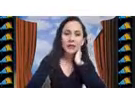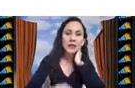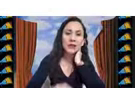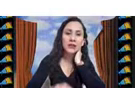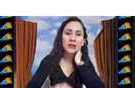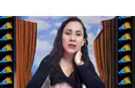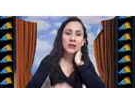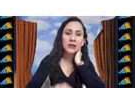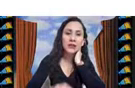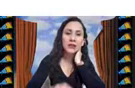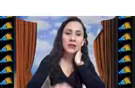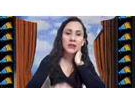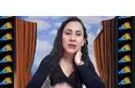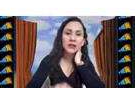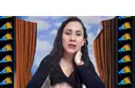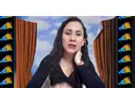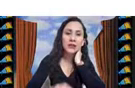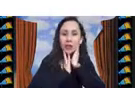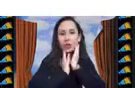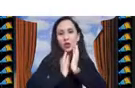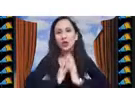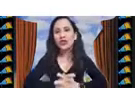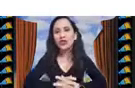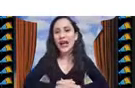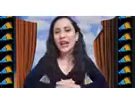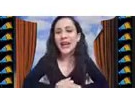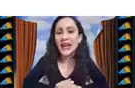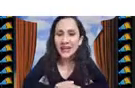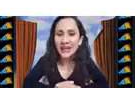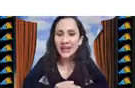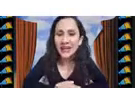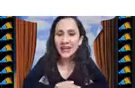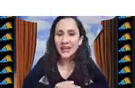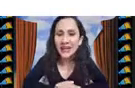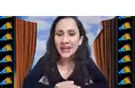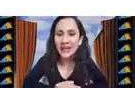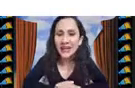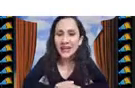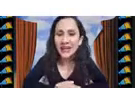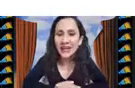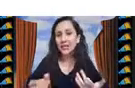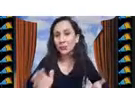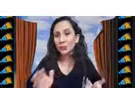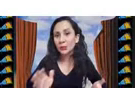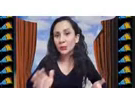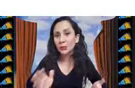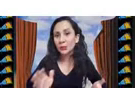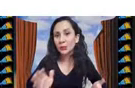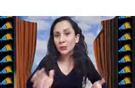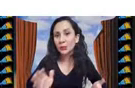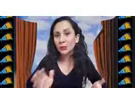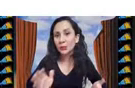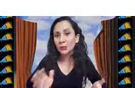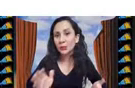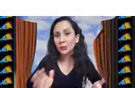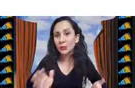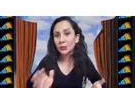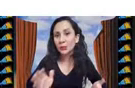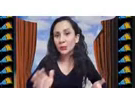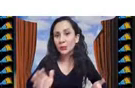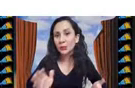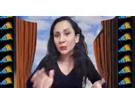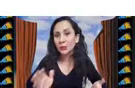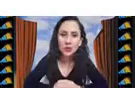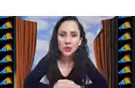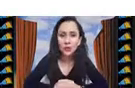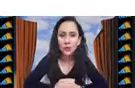problema clásico, yo tendría que generar 2 a la N soluciones, o sea, todas las posibles soluciones que existen de